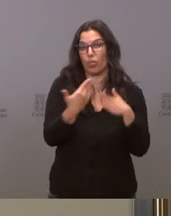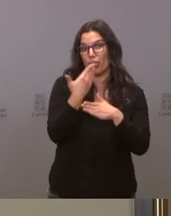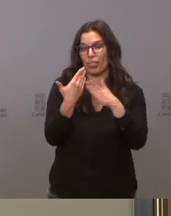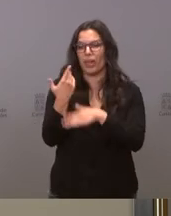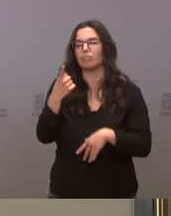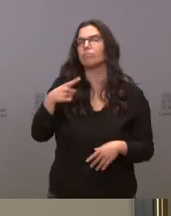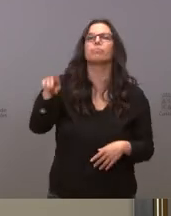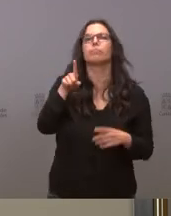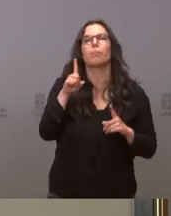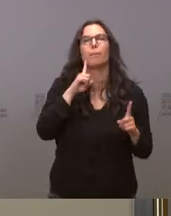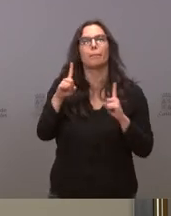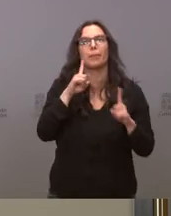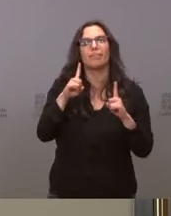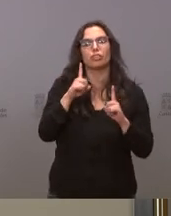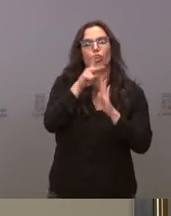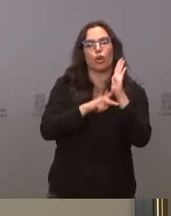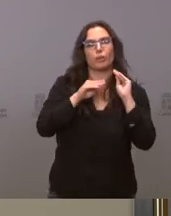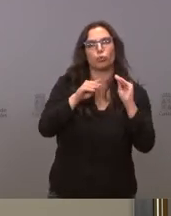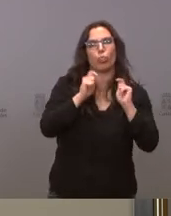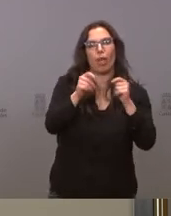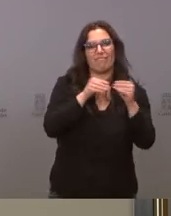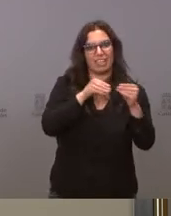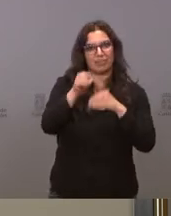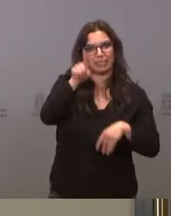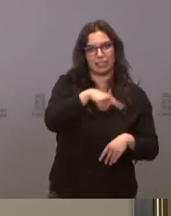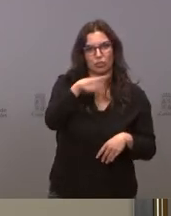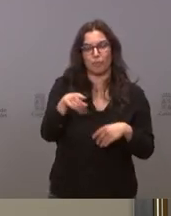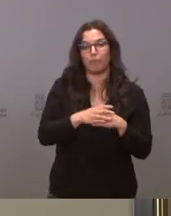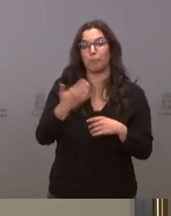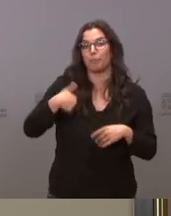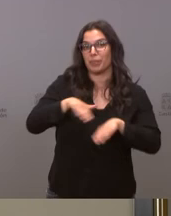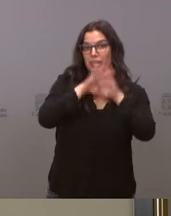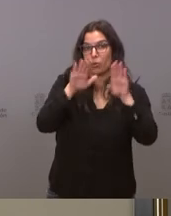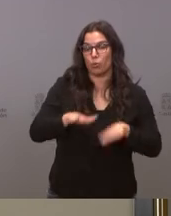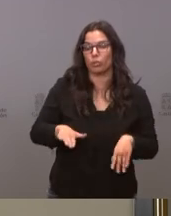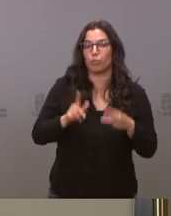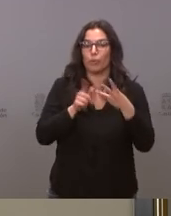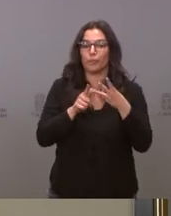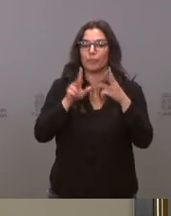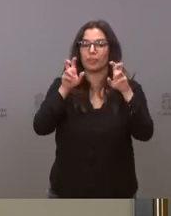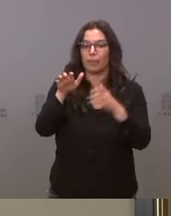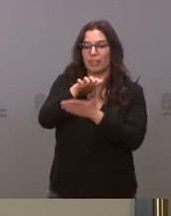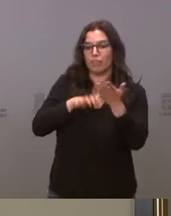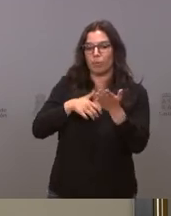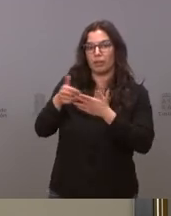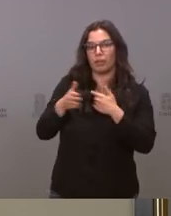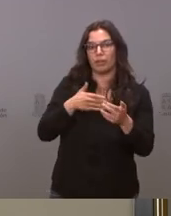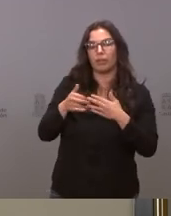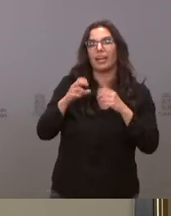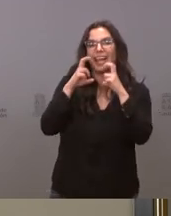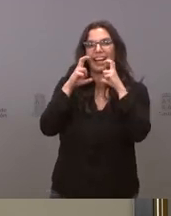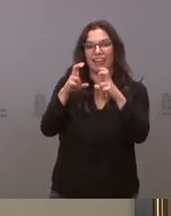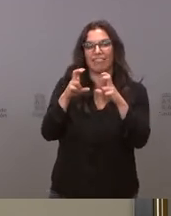previsto flexibilizar sus normas y ya por último en relación con unas declaraciones o un informe que ha hecho Renfe sobre el tren